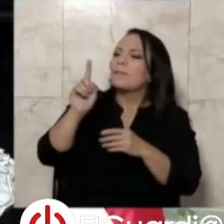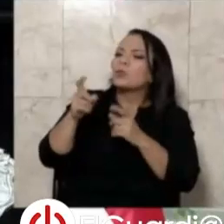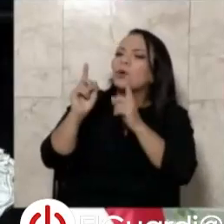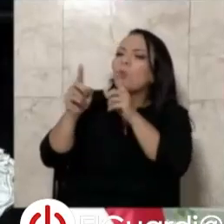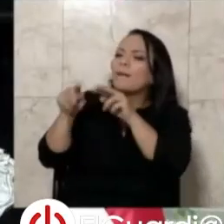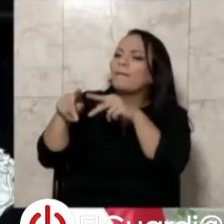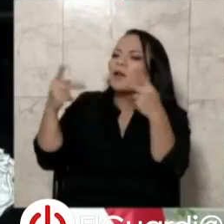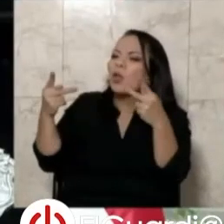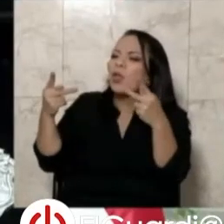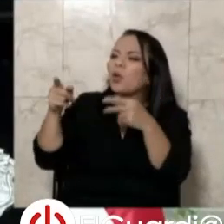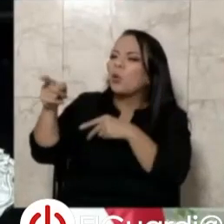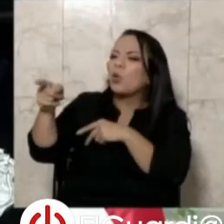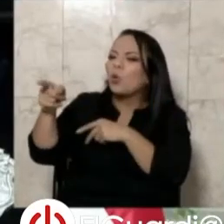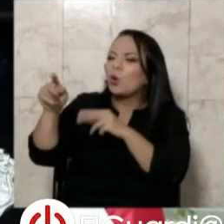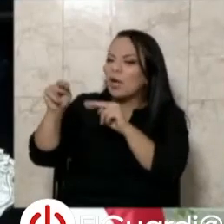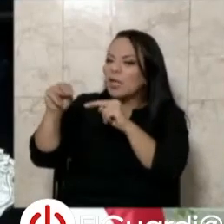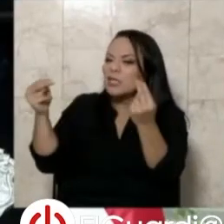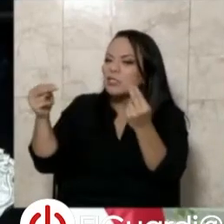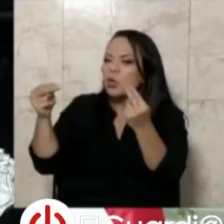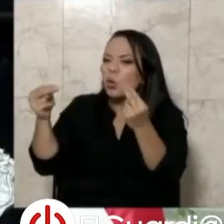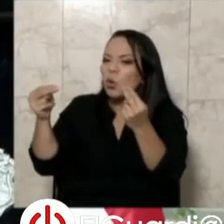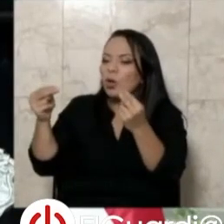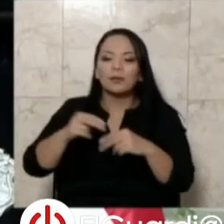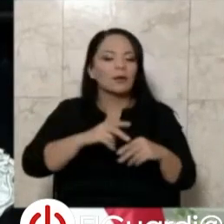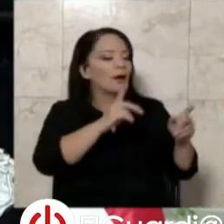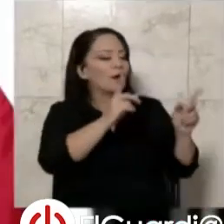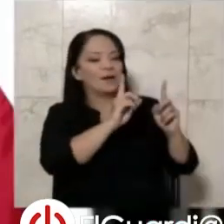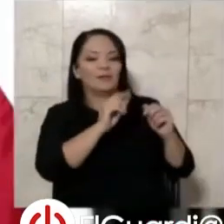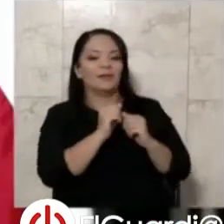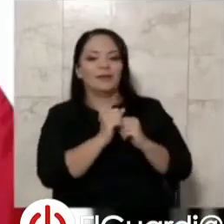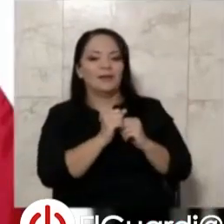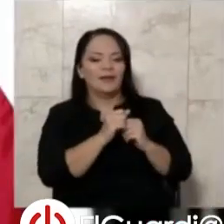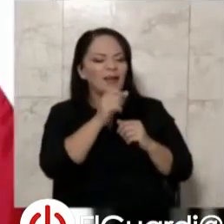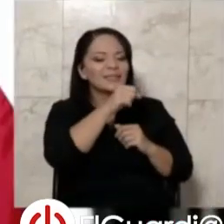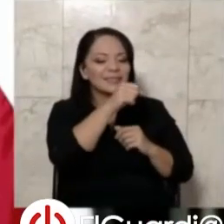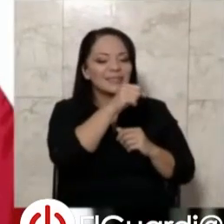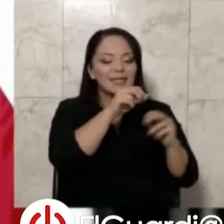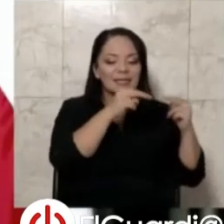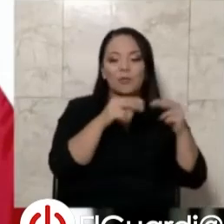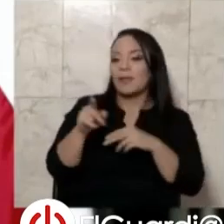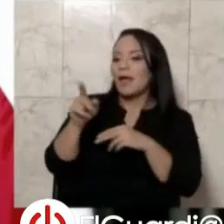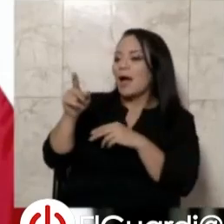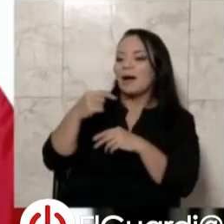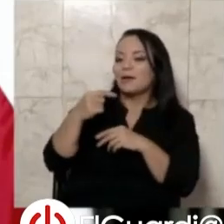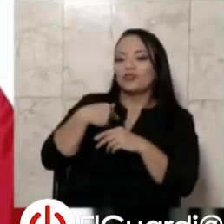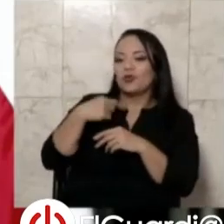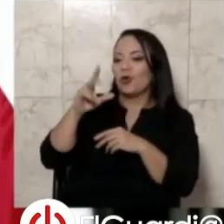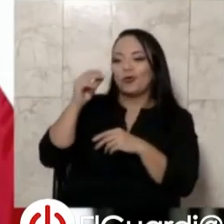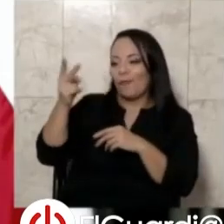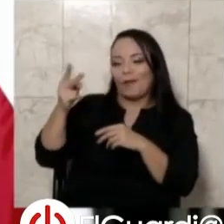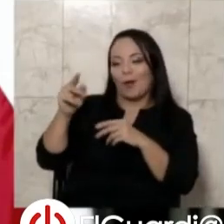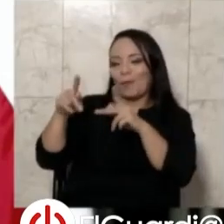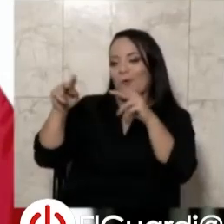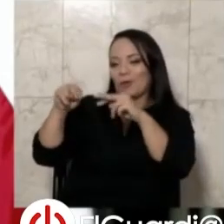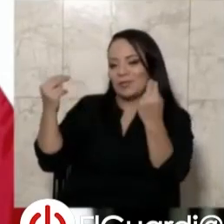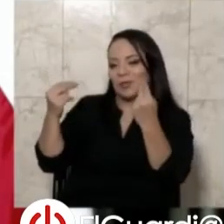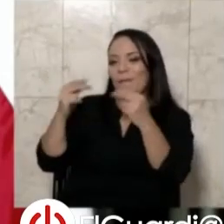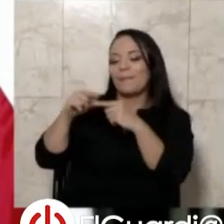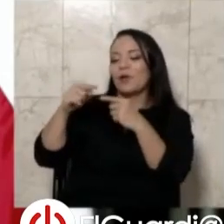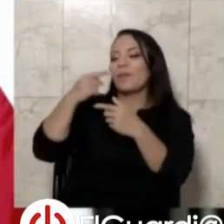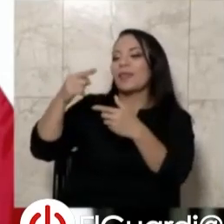¿La Nación? Sí, sí señor. No, yo no veo La Nación, pero sí me contaron que en primera página la noticia era